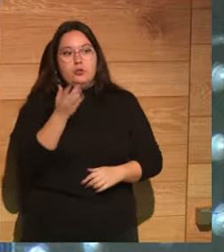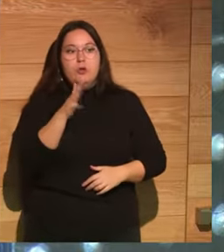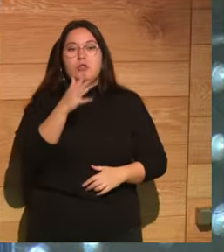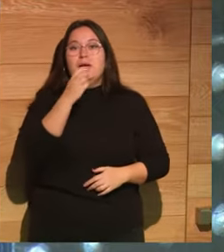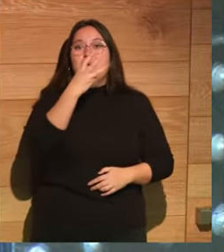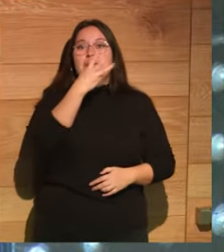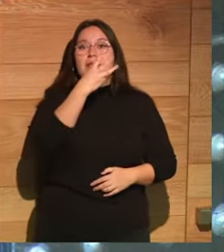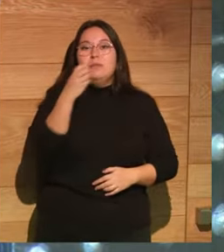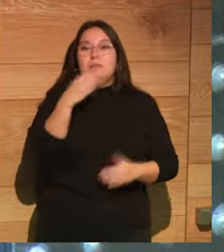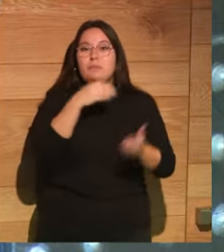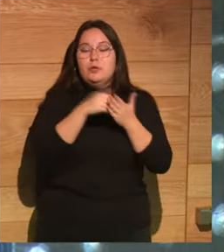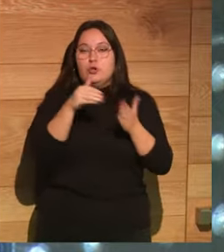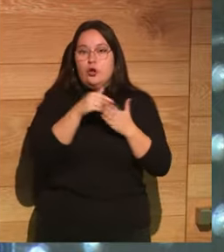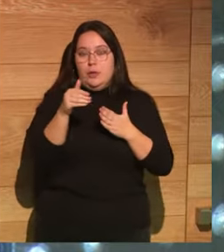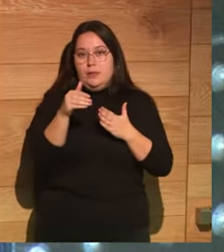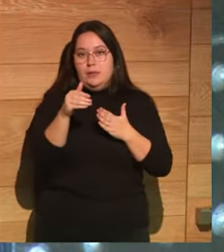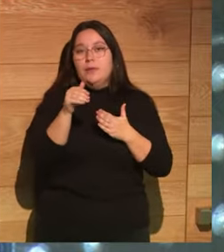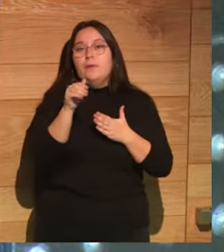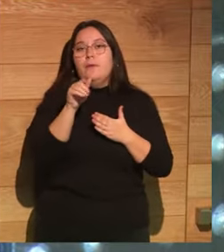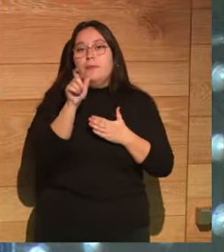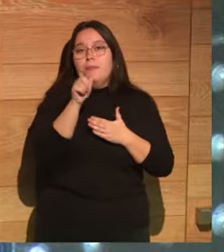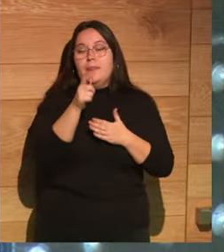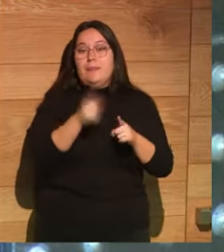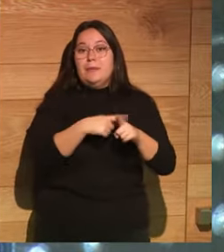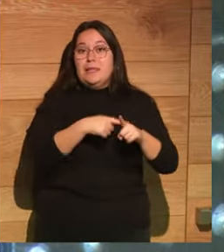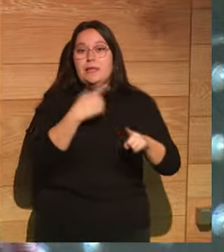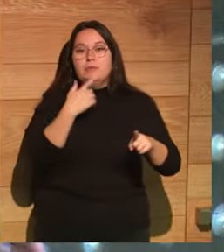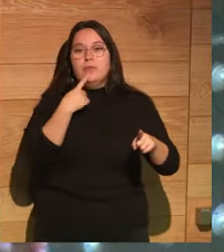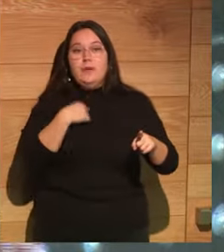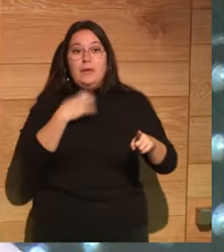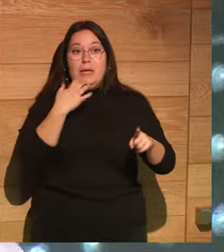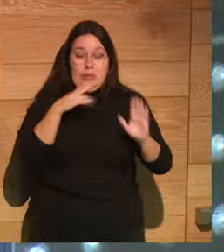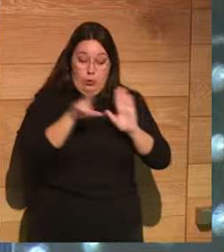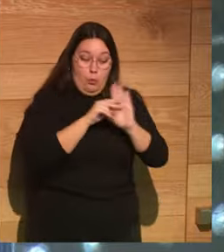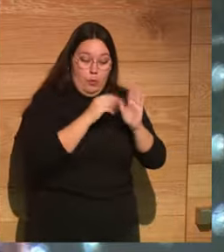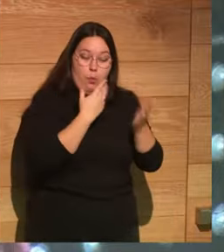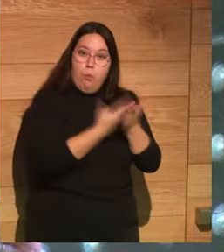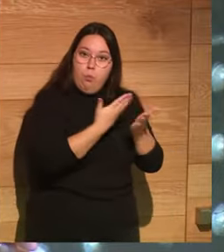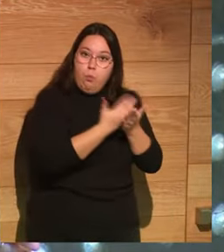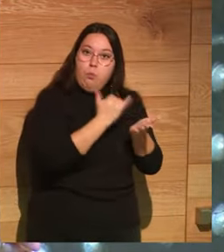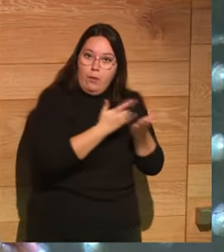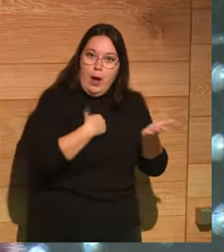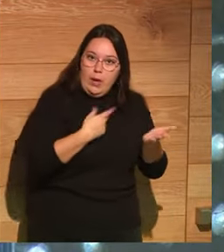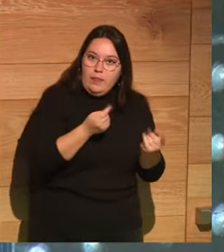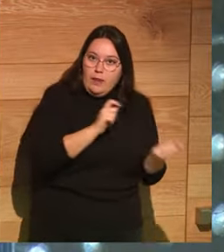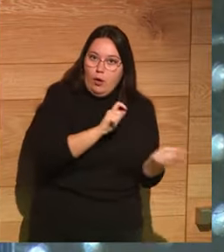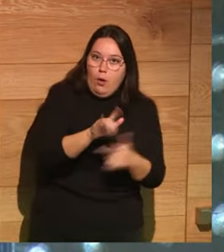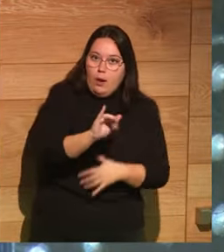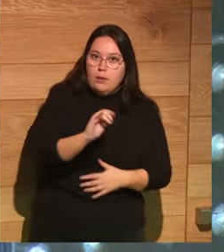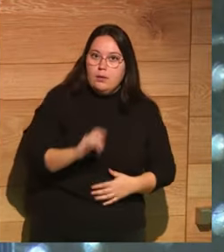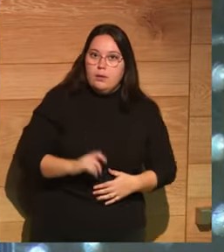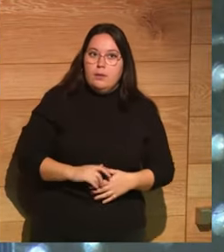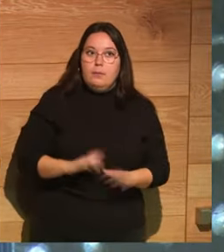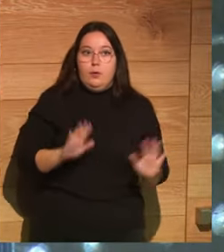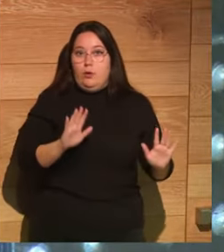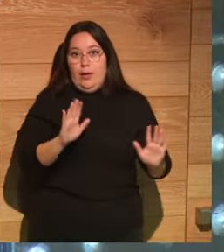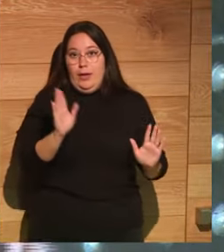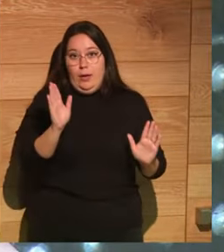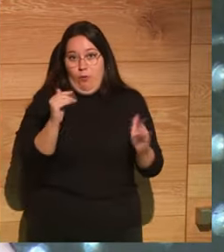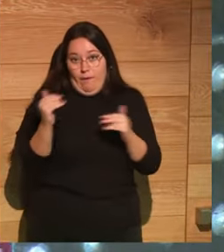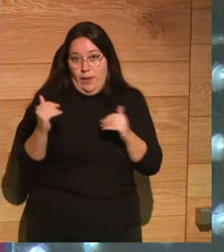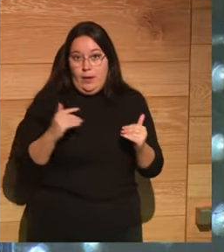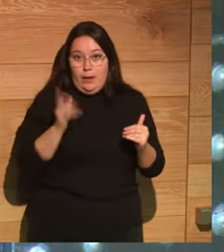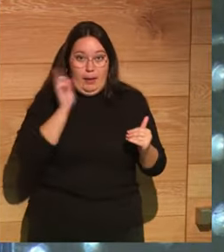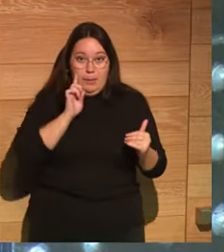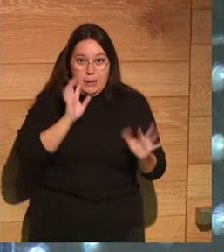eran tres millones de pesetas de aquel tiempo y dijo quien me traiga aquí una grabación y una prueba aquí está el dinero pero claro por supuesto nadie apareció